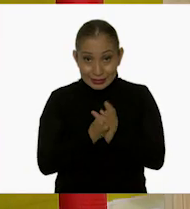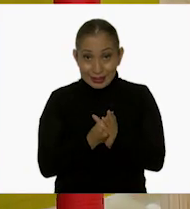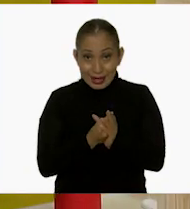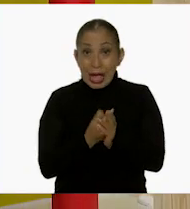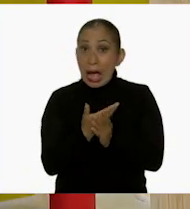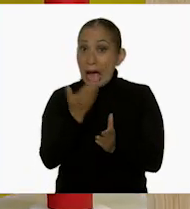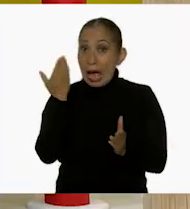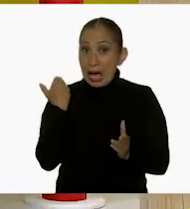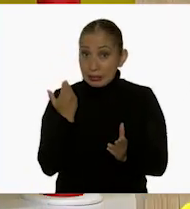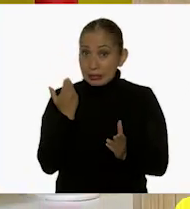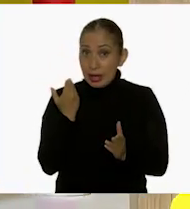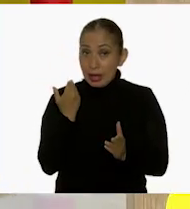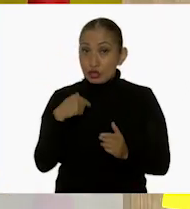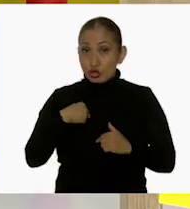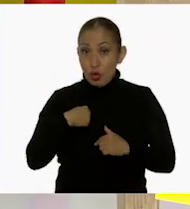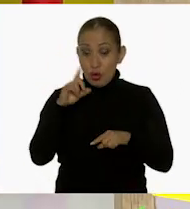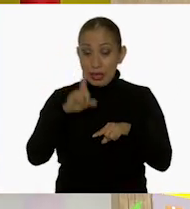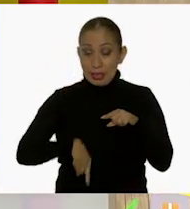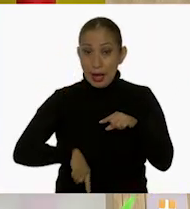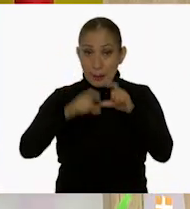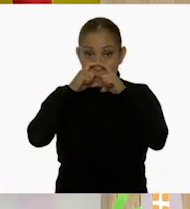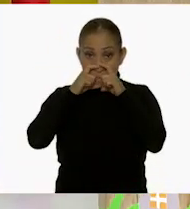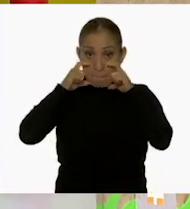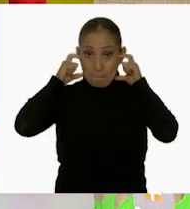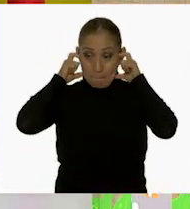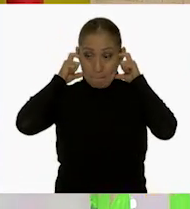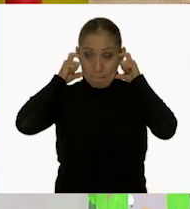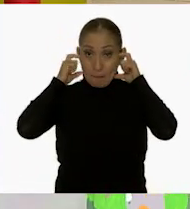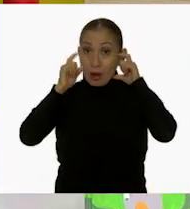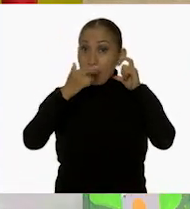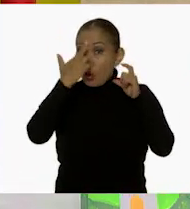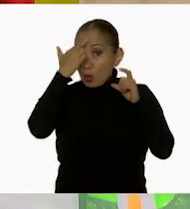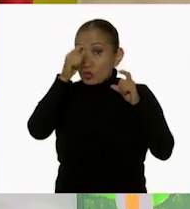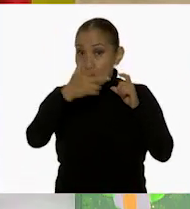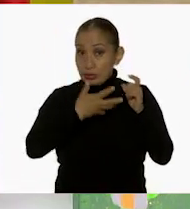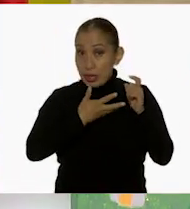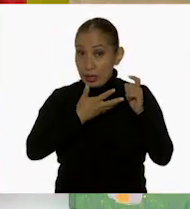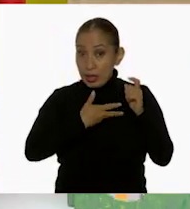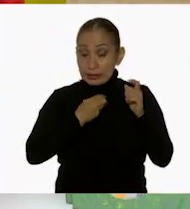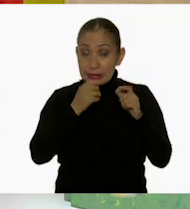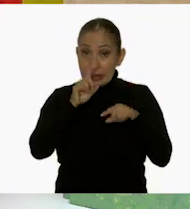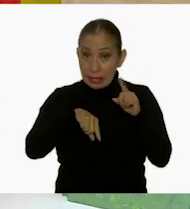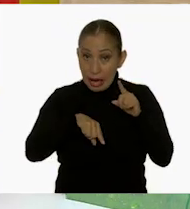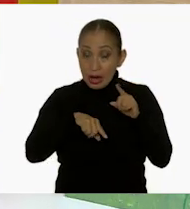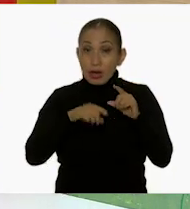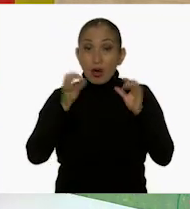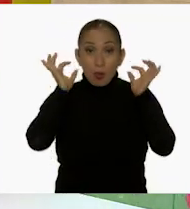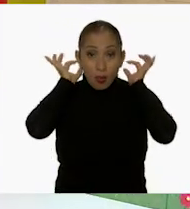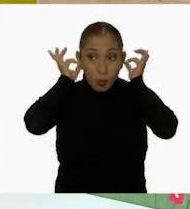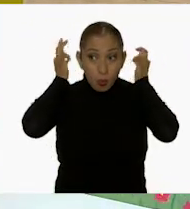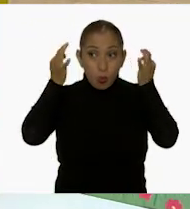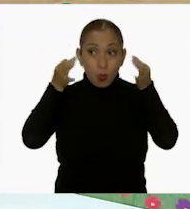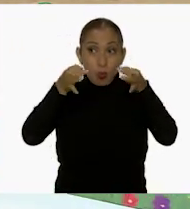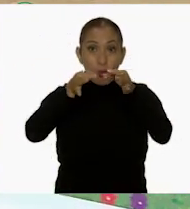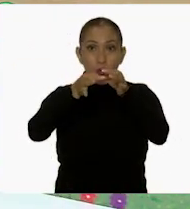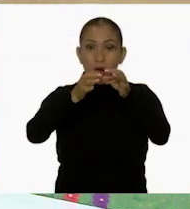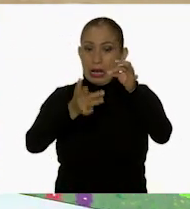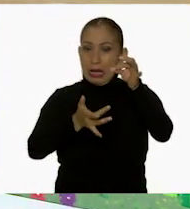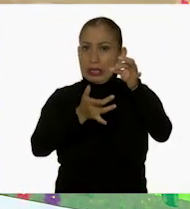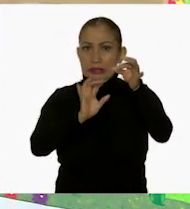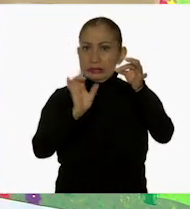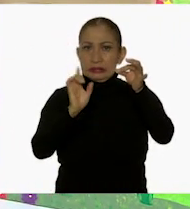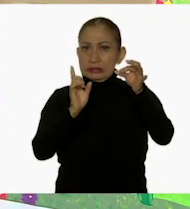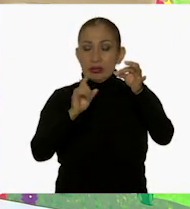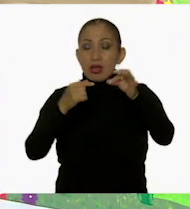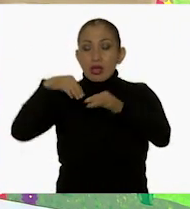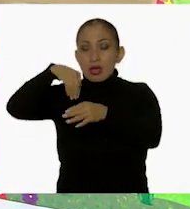Antes de comenzar, yo me voy a quitar mi cubrebocas y te recuerdo que si tú lo tienes que hacer, te lo quites por los extremos, nunca lo toques del centro